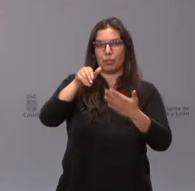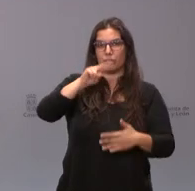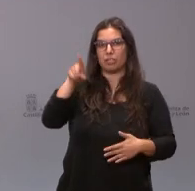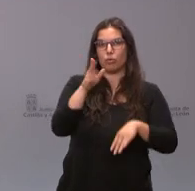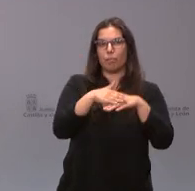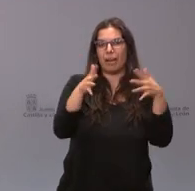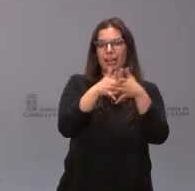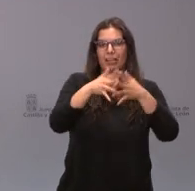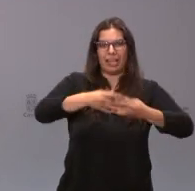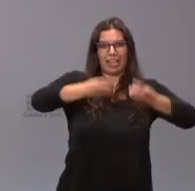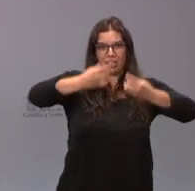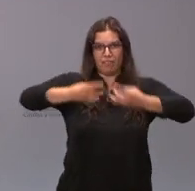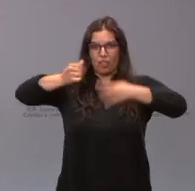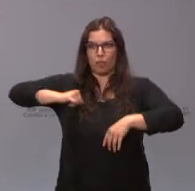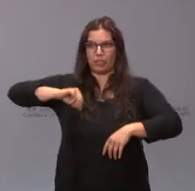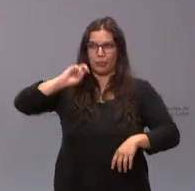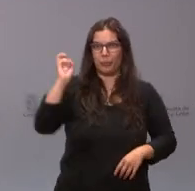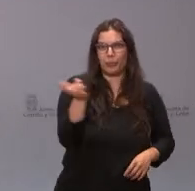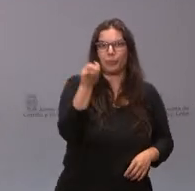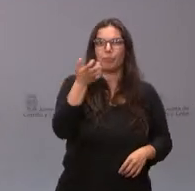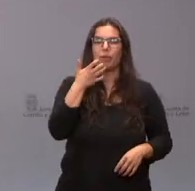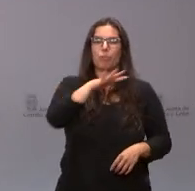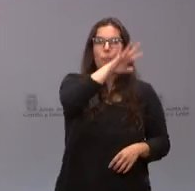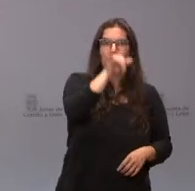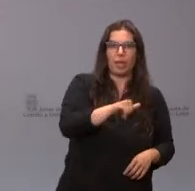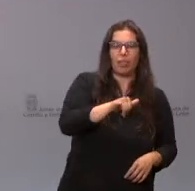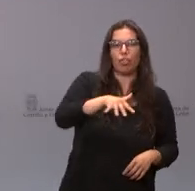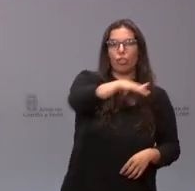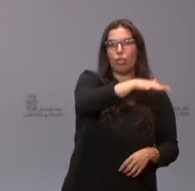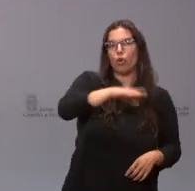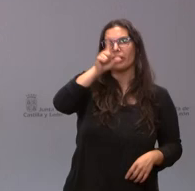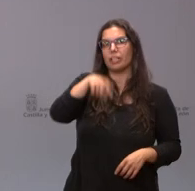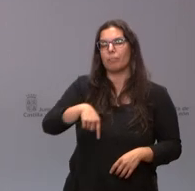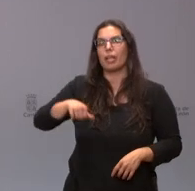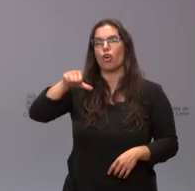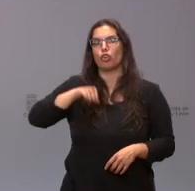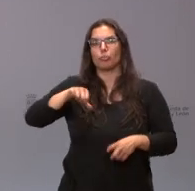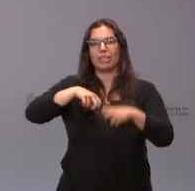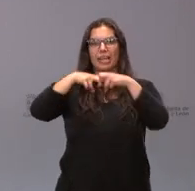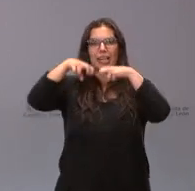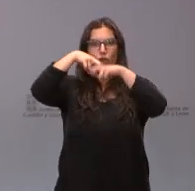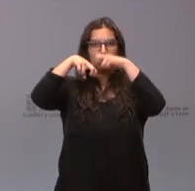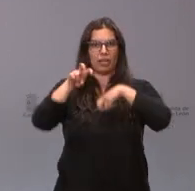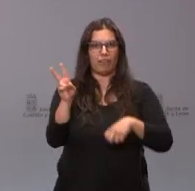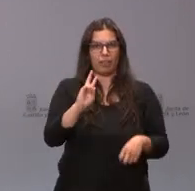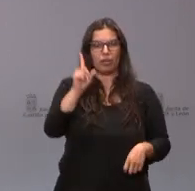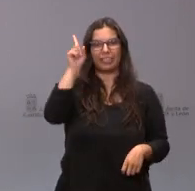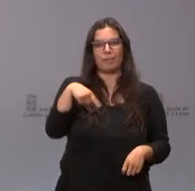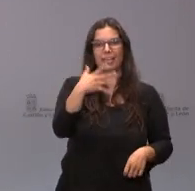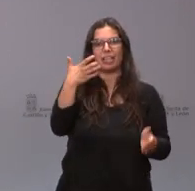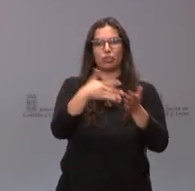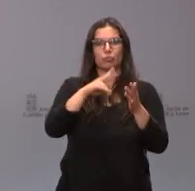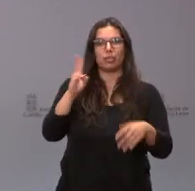infraestructuras hospitalarias en el Bierzo y en el Hospital Río Ortega de Valladolid. Asimismo, medio millón de euros para implementar